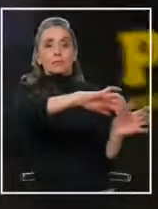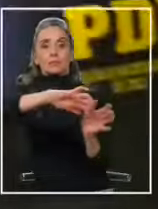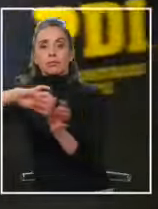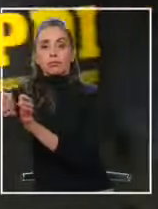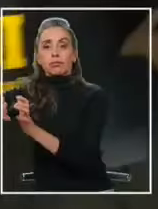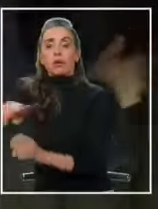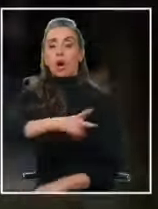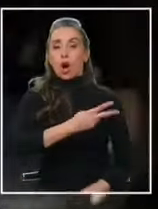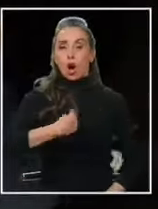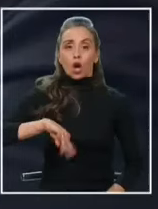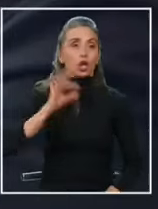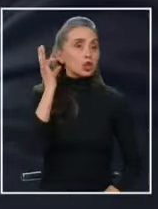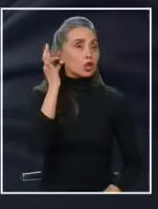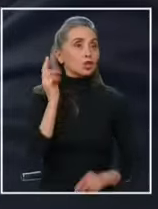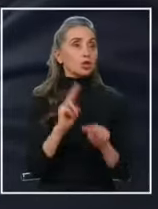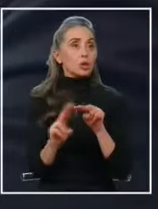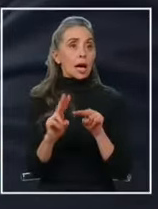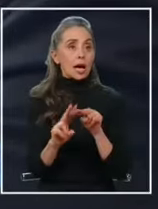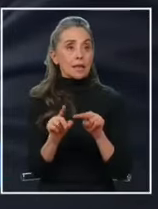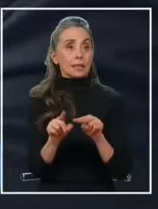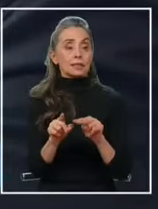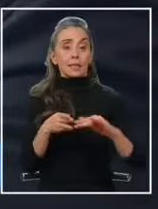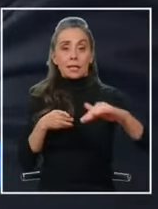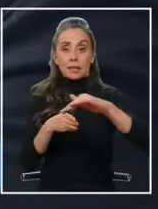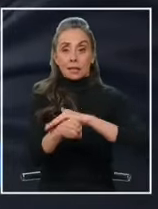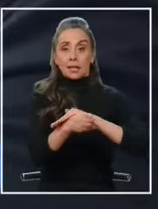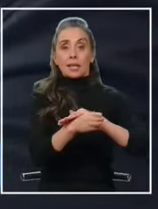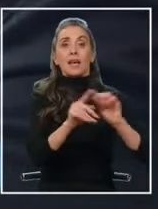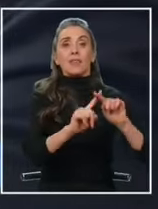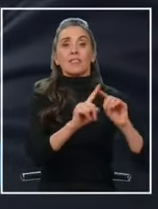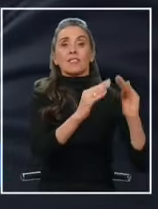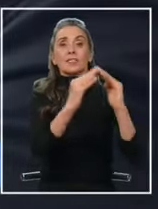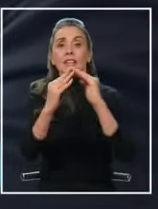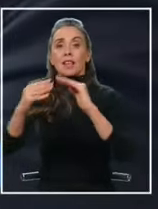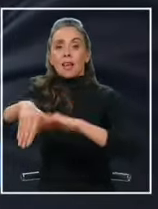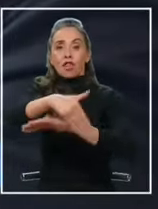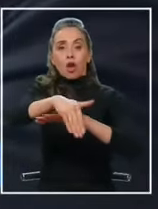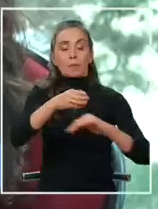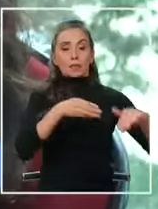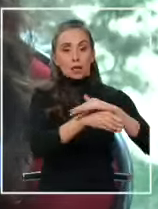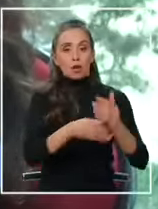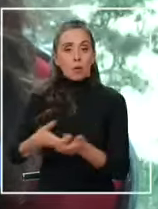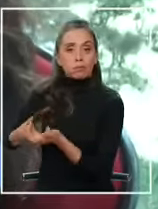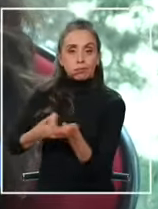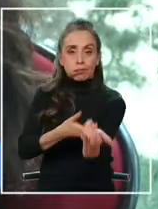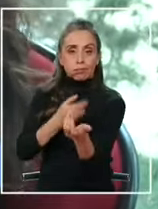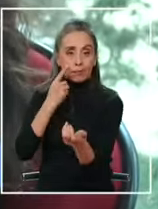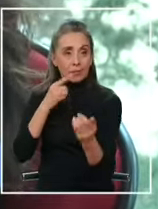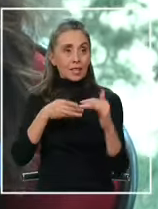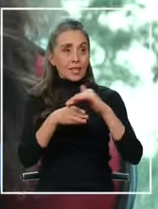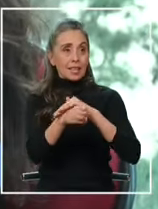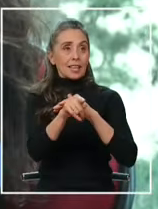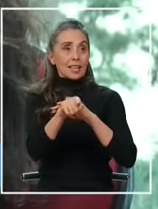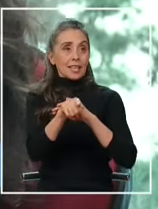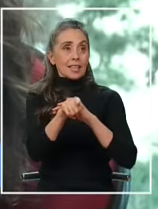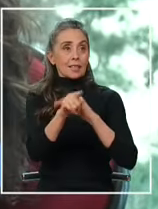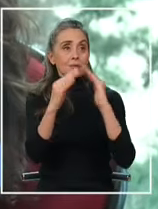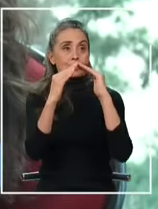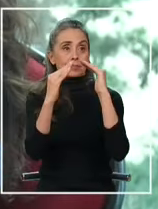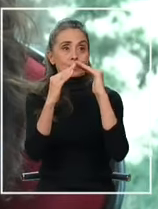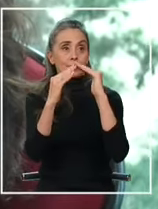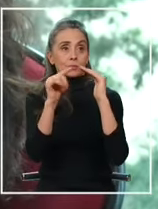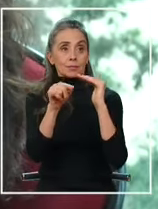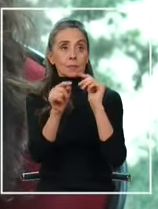nosotros realizamos aquí la irrupción de los diferentes domicilios que nosotros teníamos en este específicamente donde